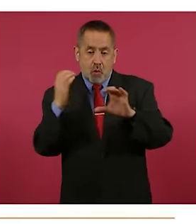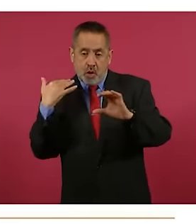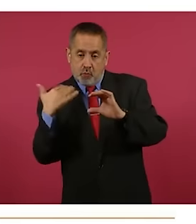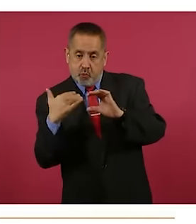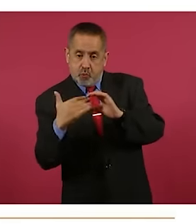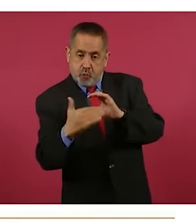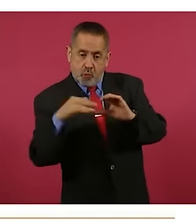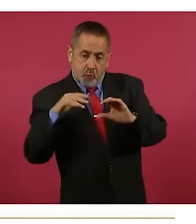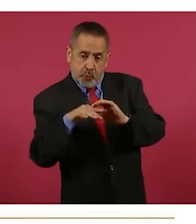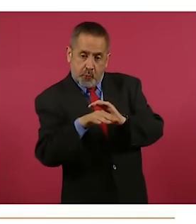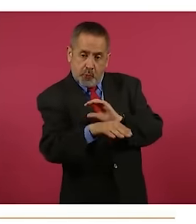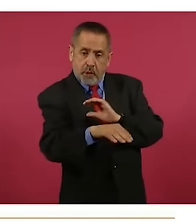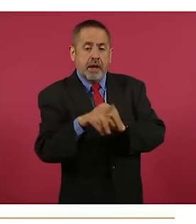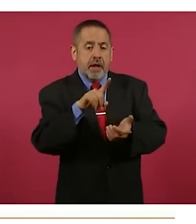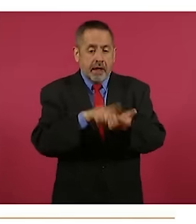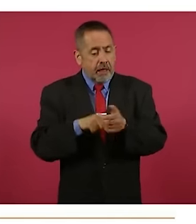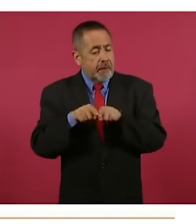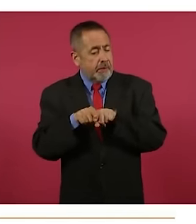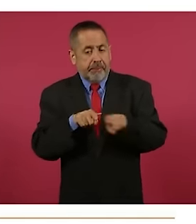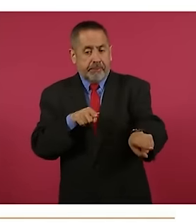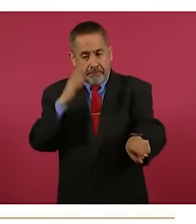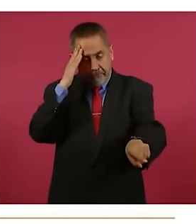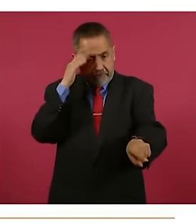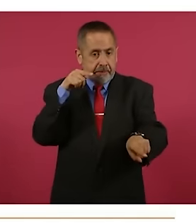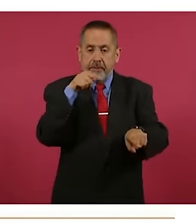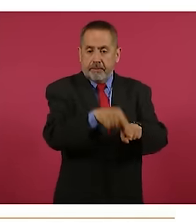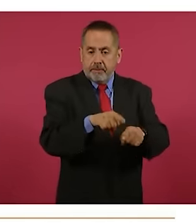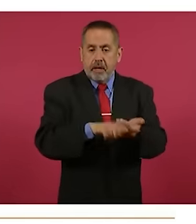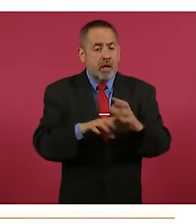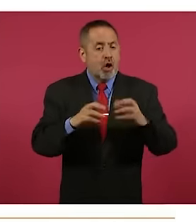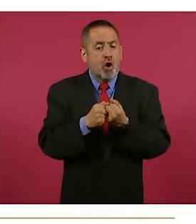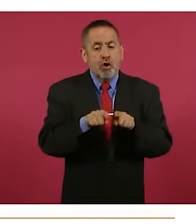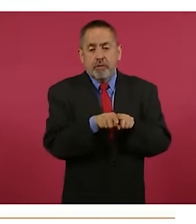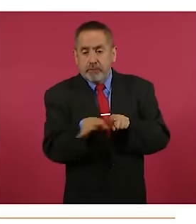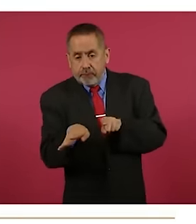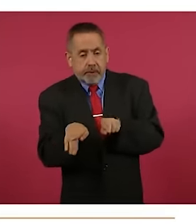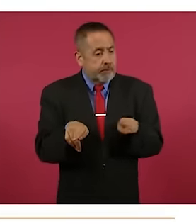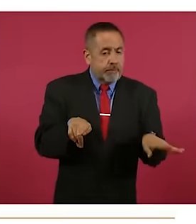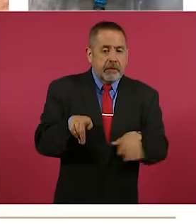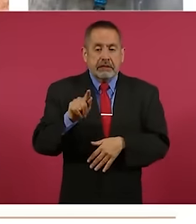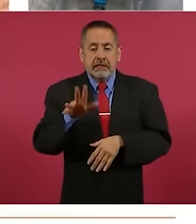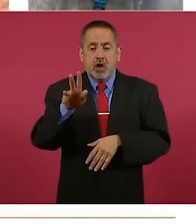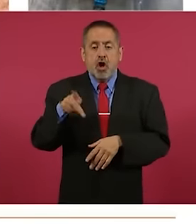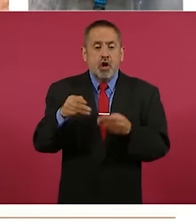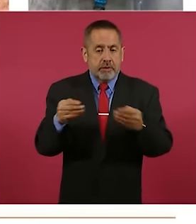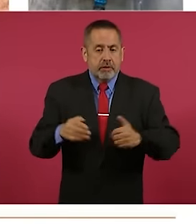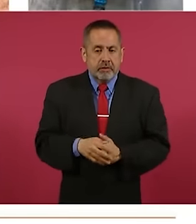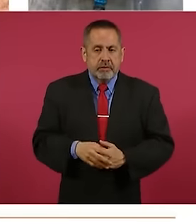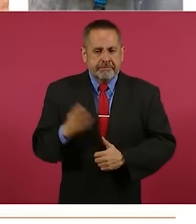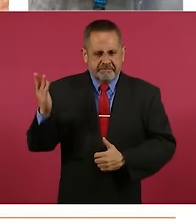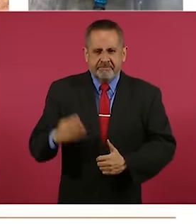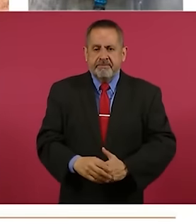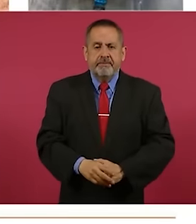166 kilómetros son de línea principal y 75 kilómetros de ramales. Una planta potabilizadora con